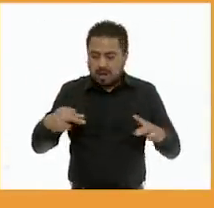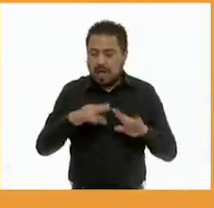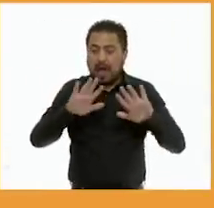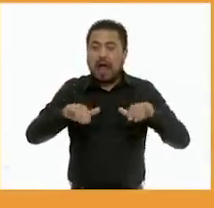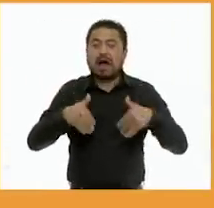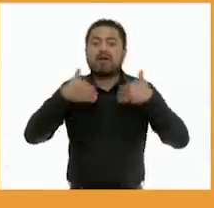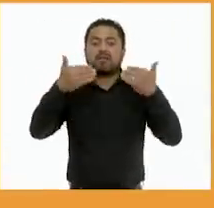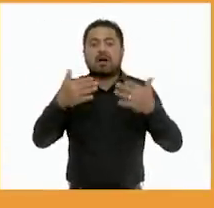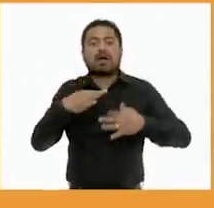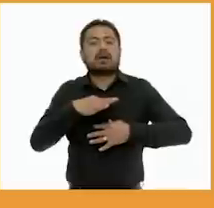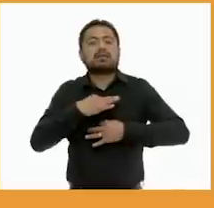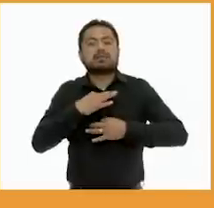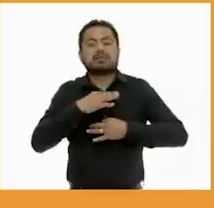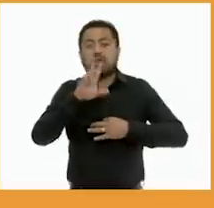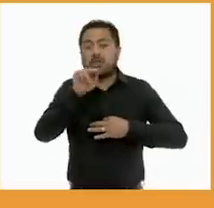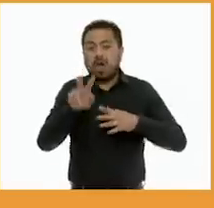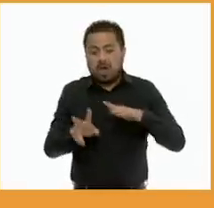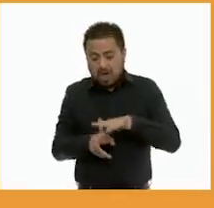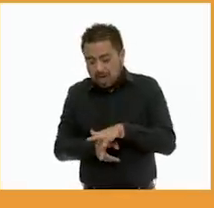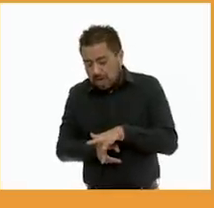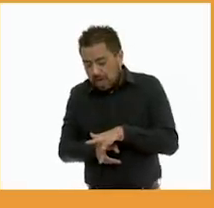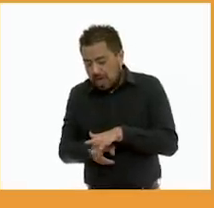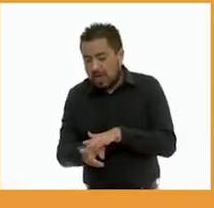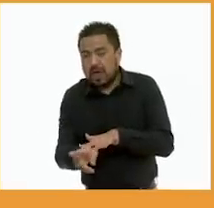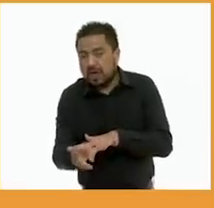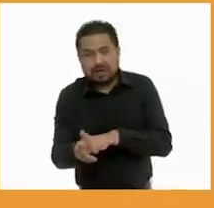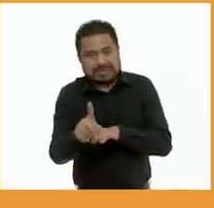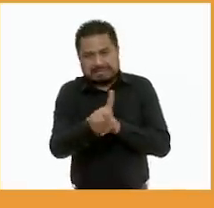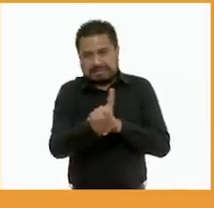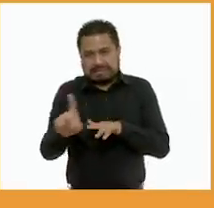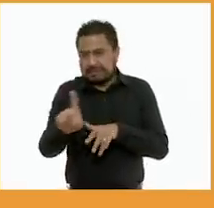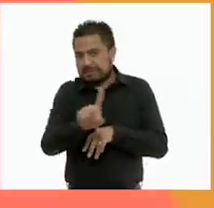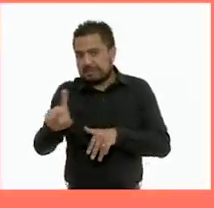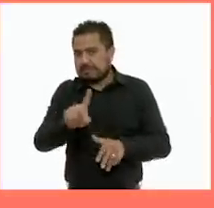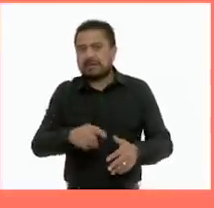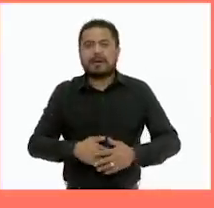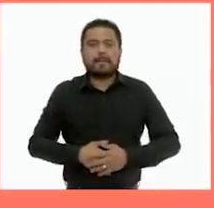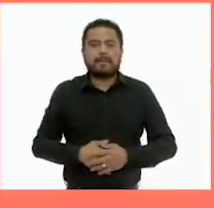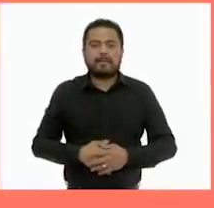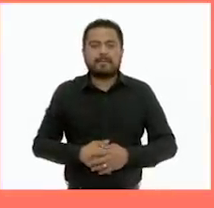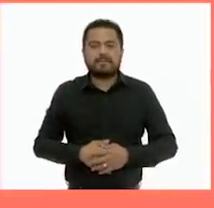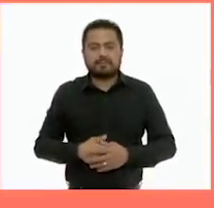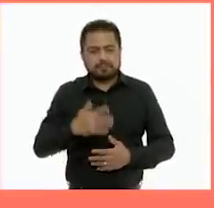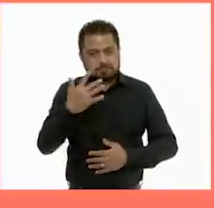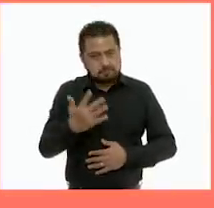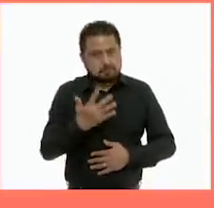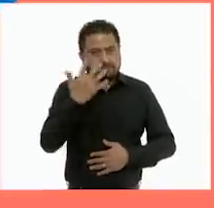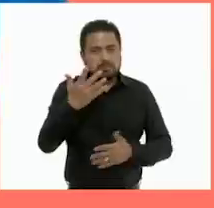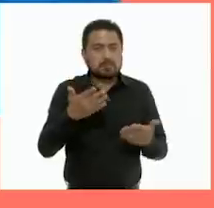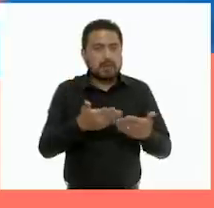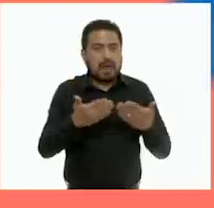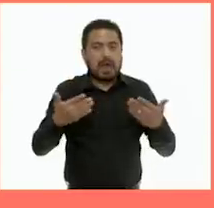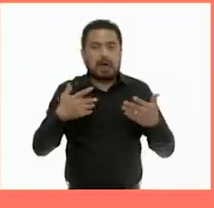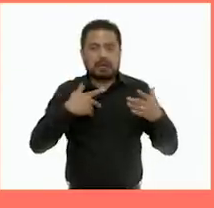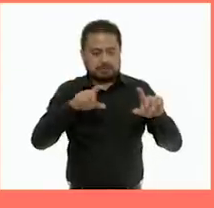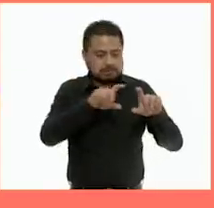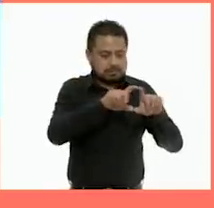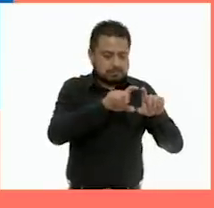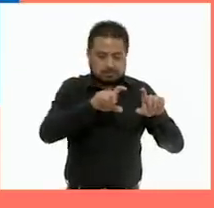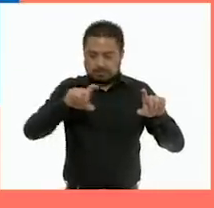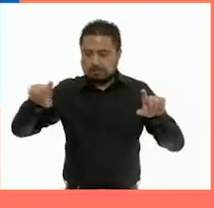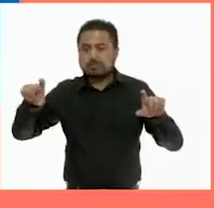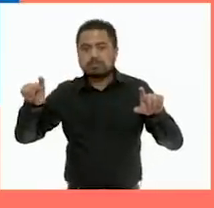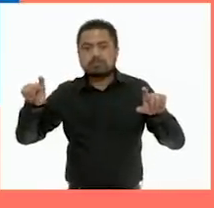fuera de la playera No introduzcas las tijeras en ella 5. Ahora tenemos un pequeño